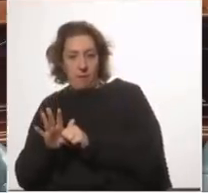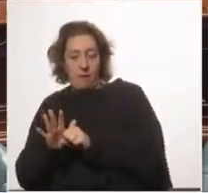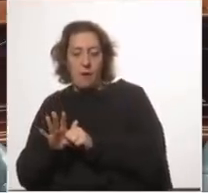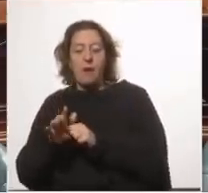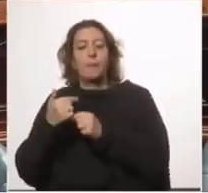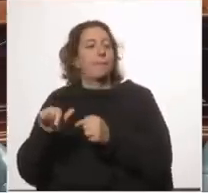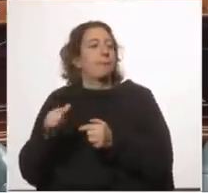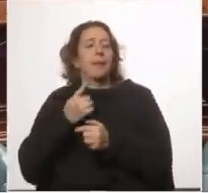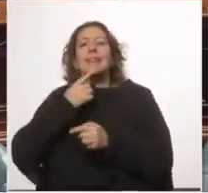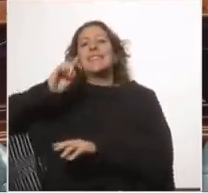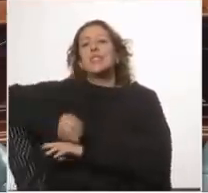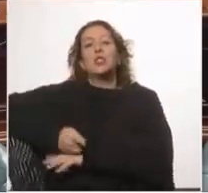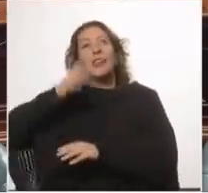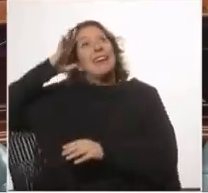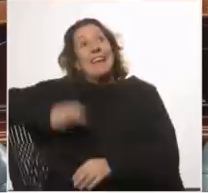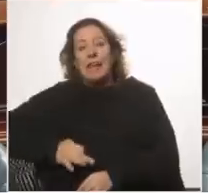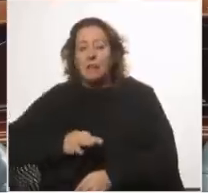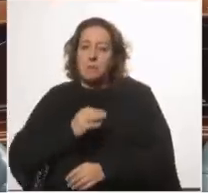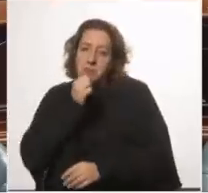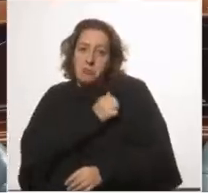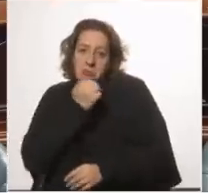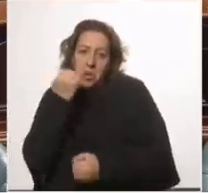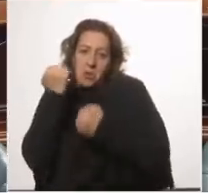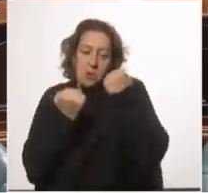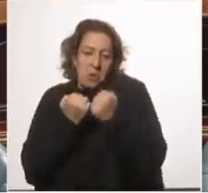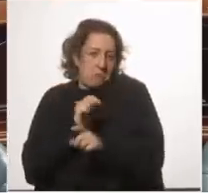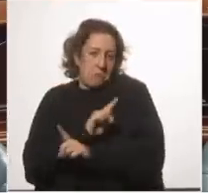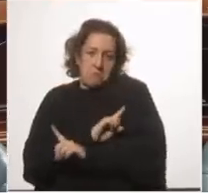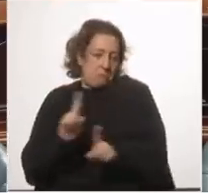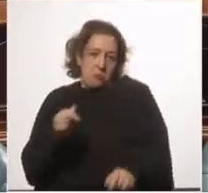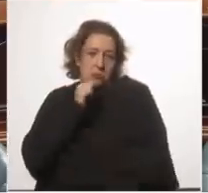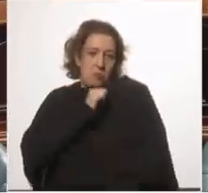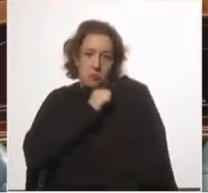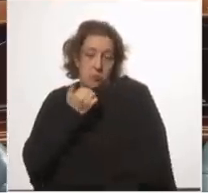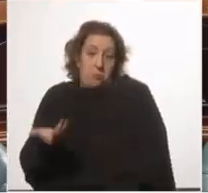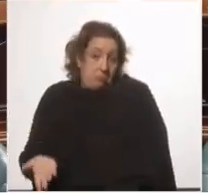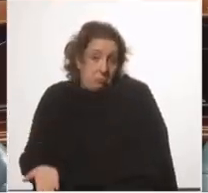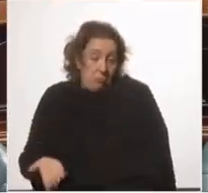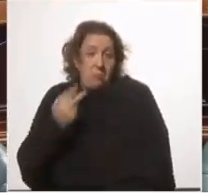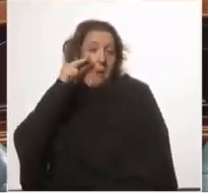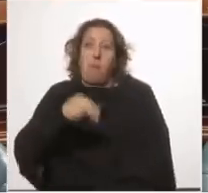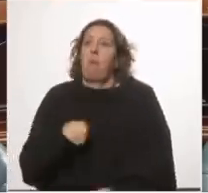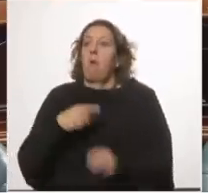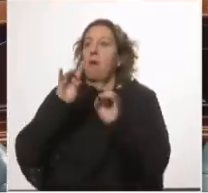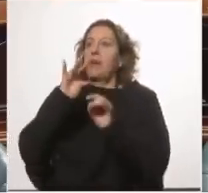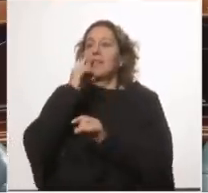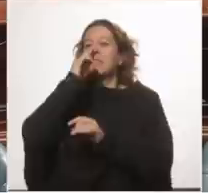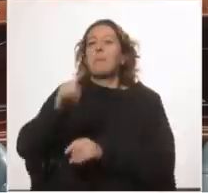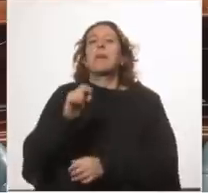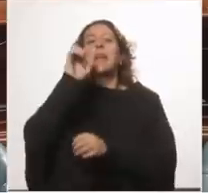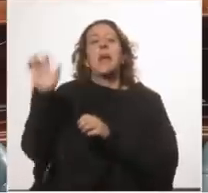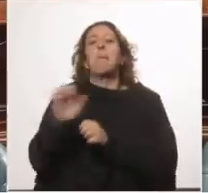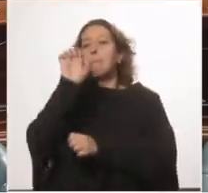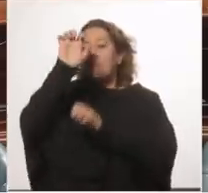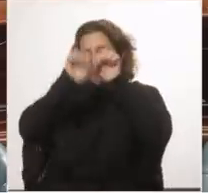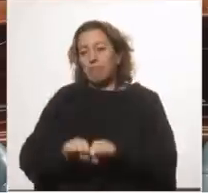creen resolver la economía no lo resuelven o pregúntenle si no a las 15.000 empresas cerradas a los 100.000 pobres nuevos a los 60.000